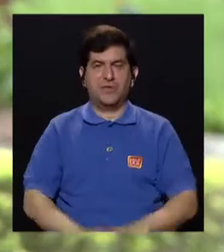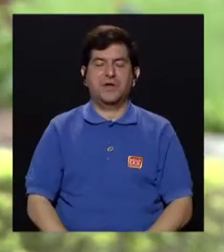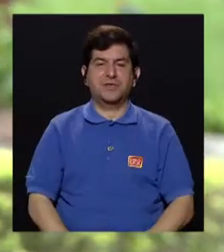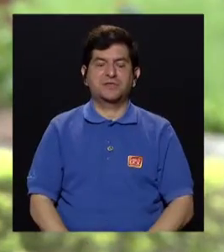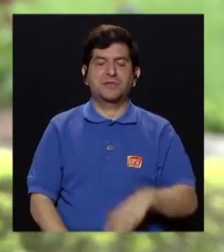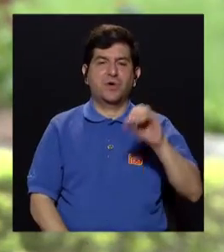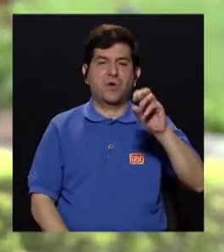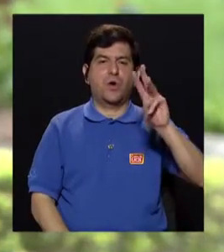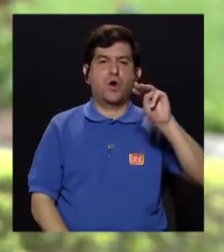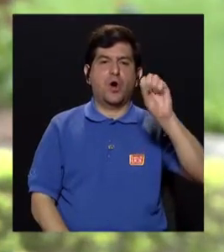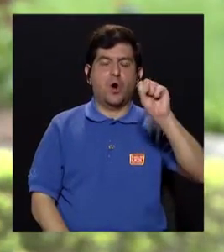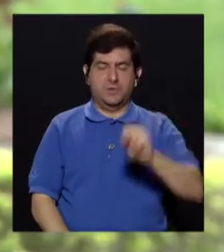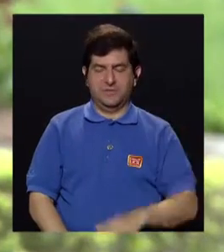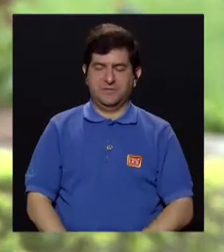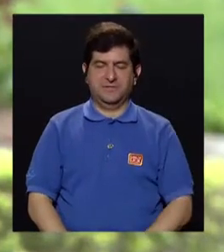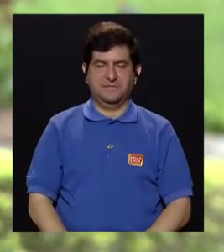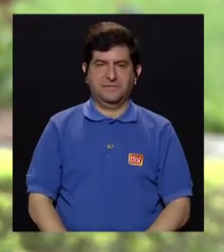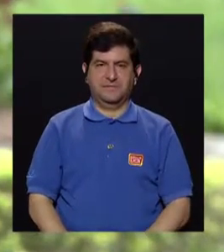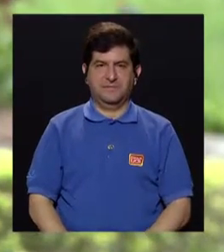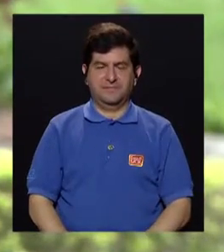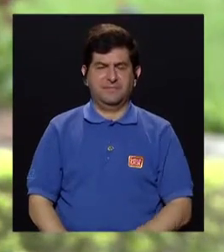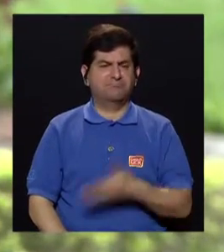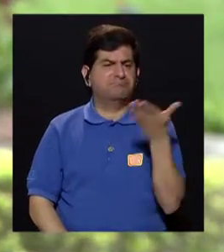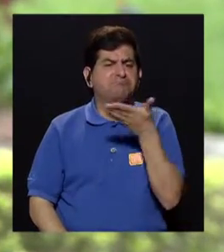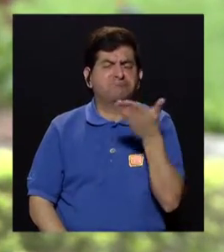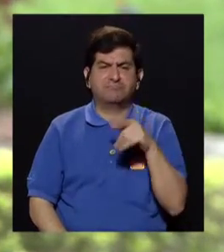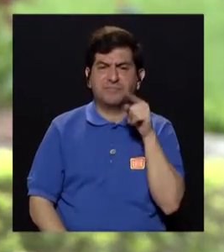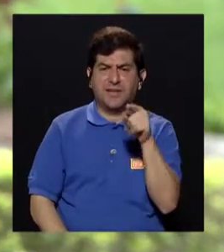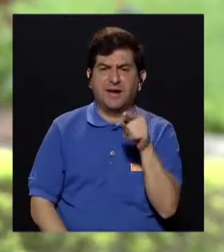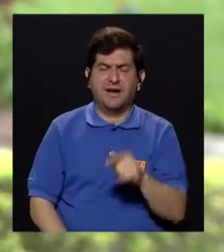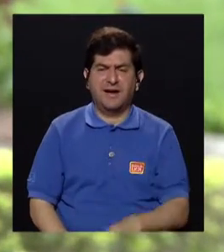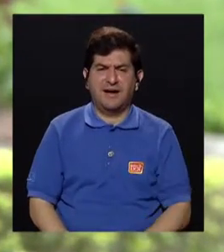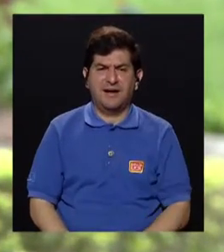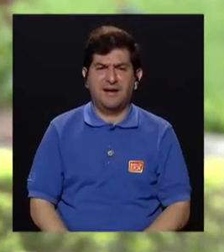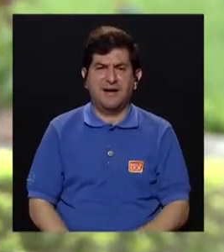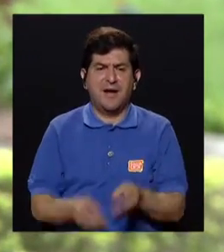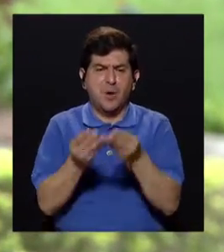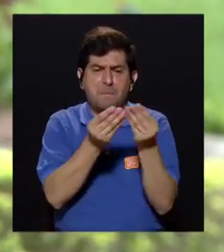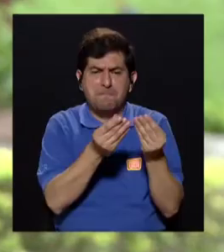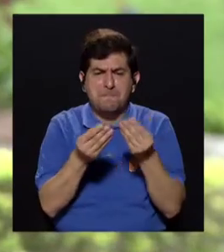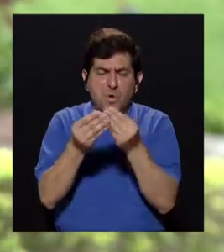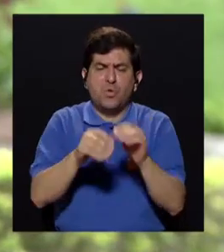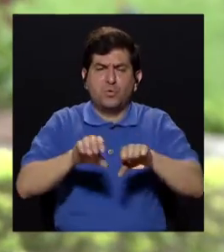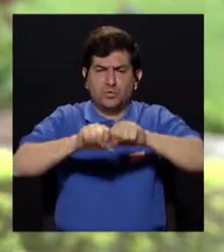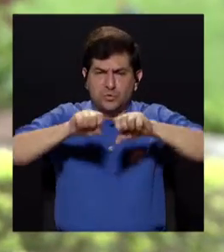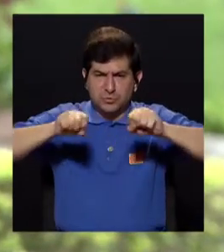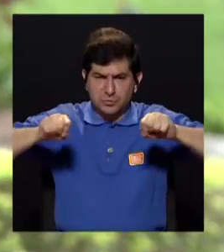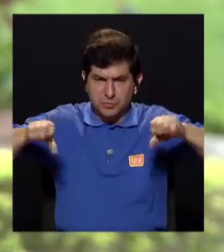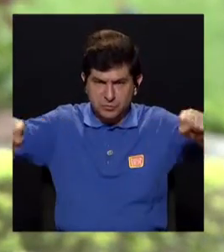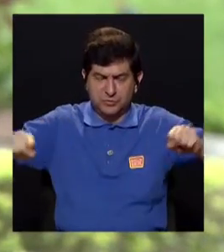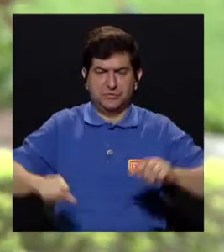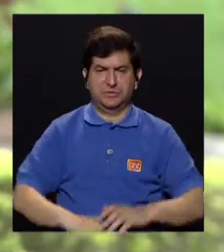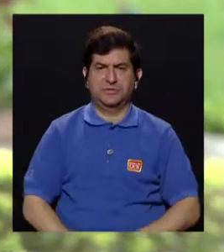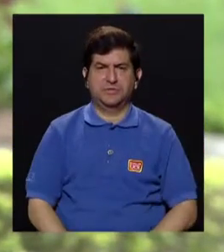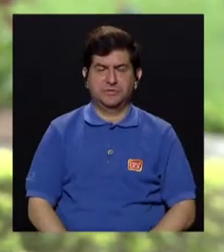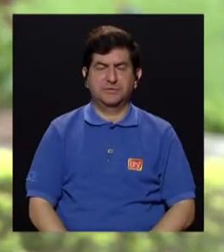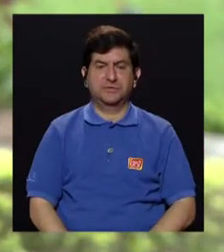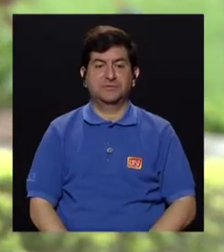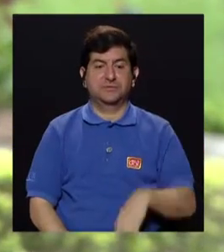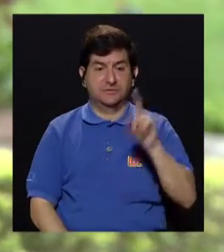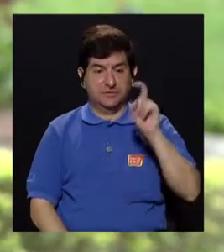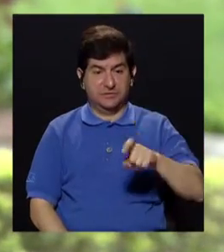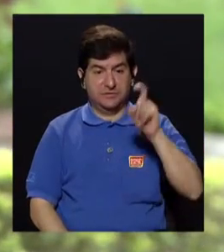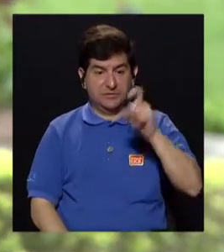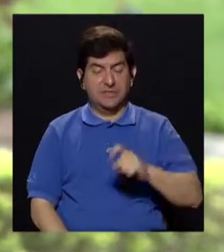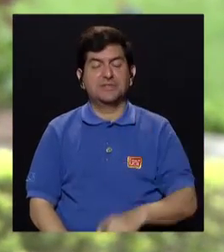que emite la Organización Mundial de la Salud, la OMS, en cuanto a estos productos embutidos que definitivamente hay que